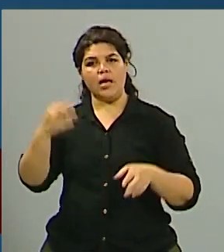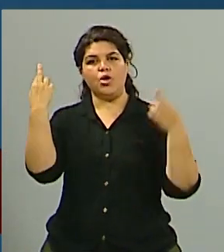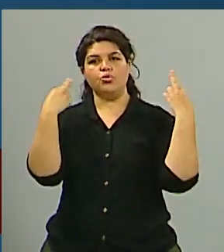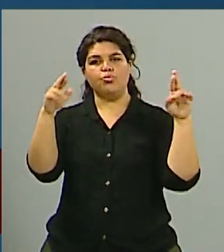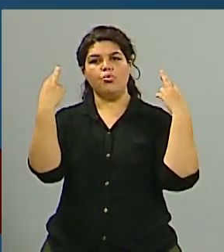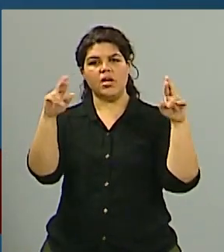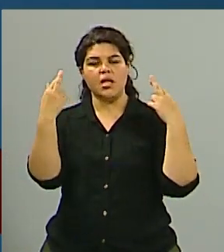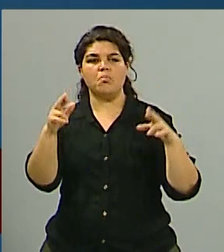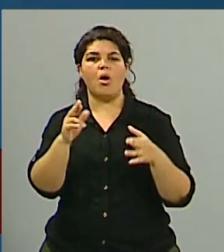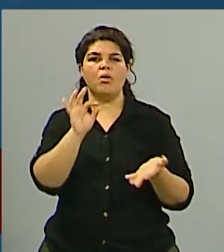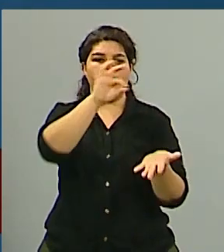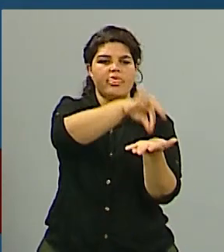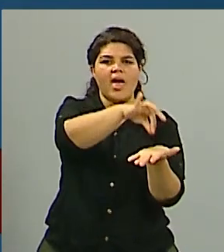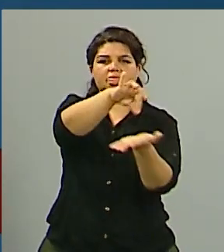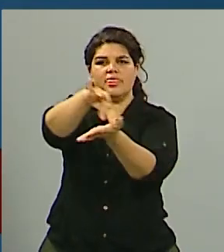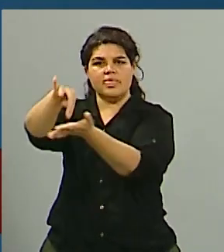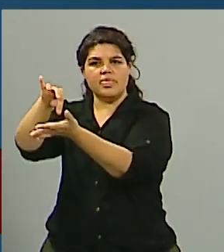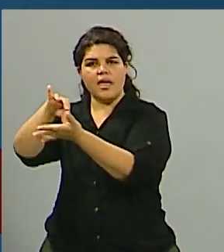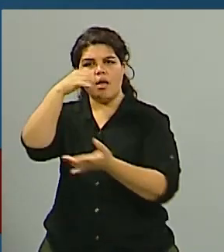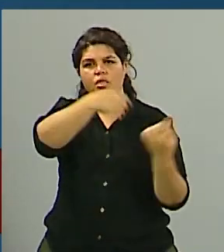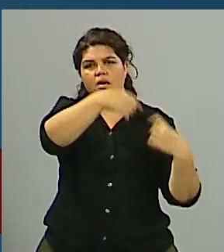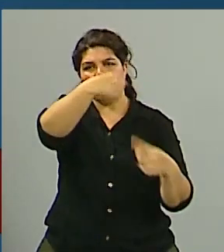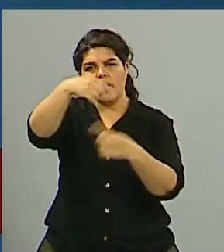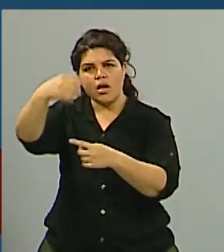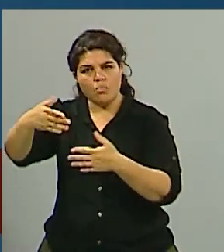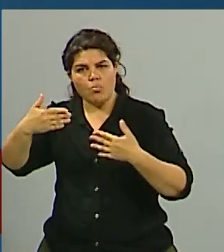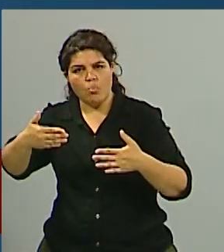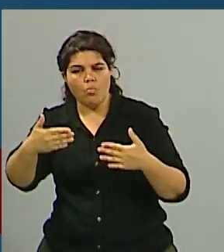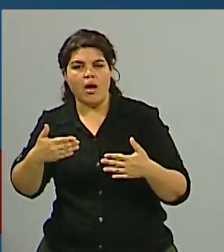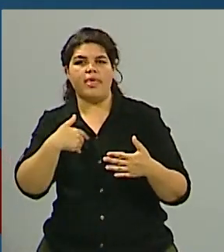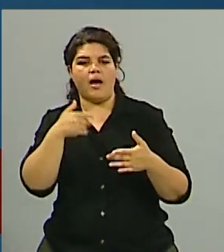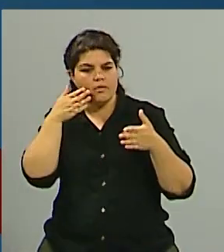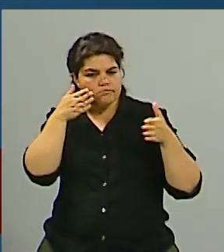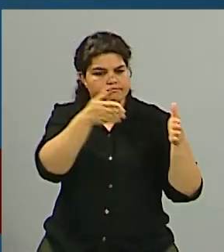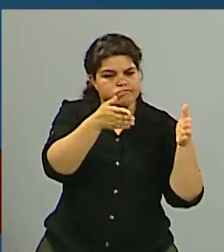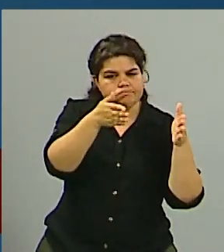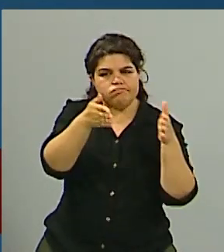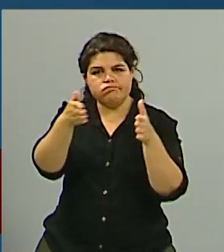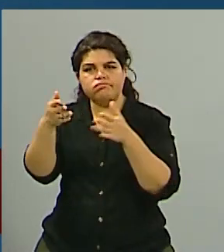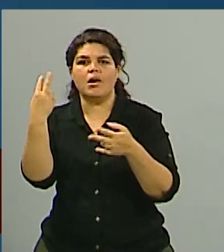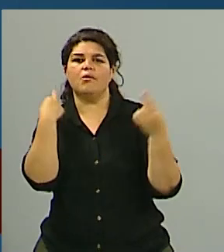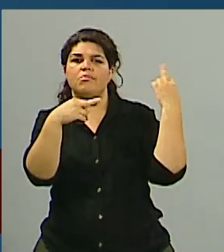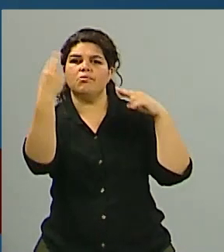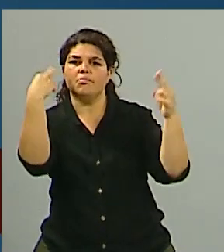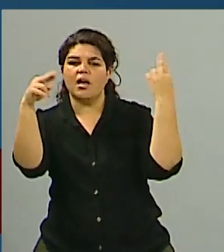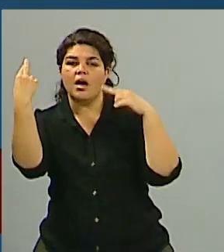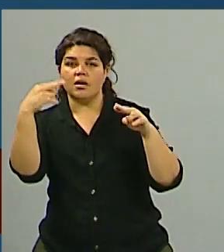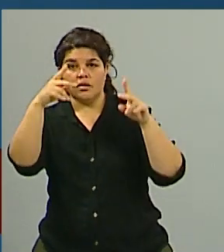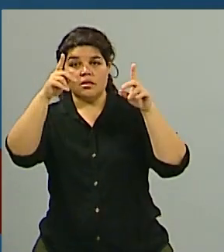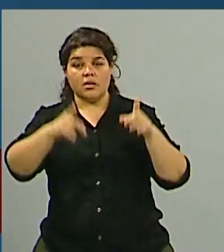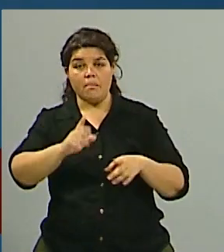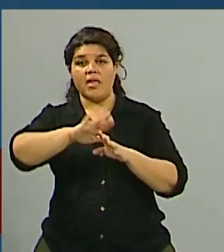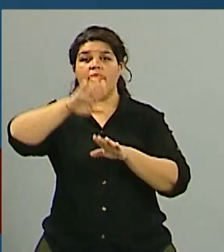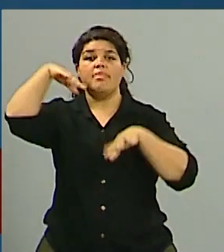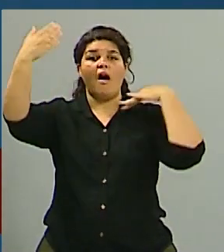se está pensando más allá de lo que ya se entiende sucede en la Argentina que es la llegada y de muchos turistas extranjeros